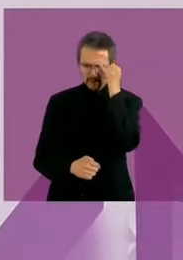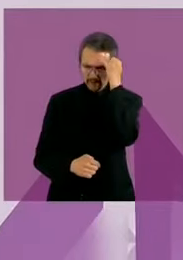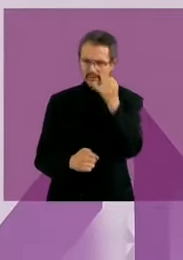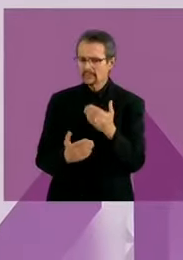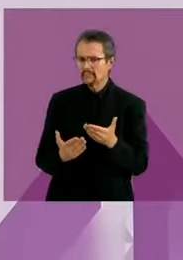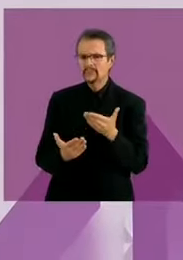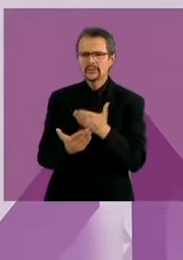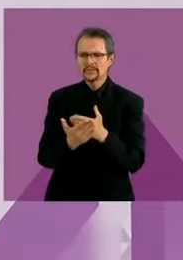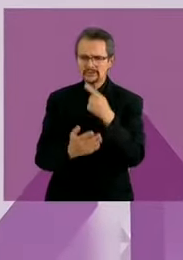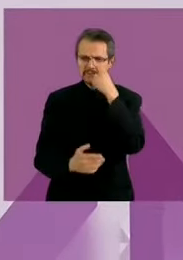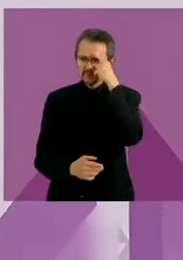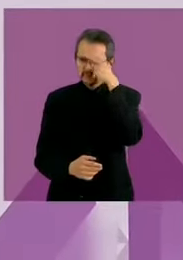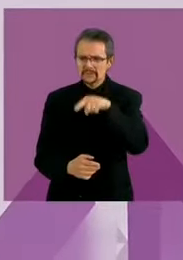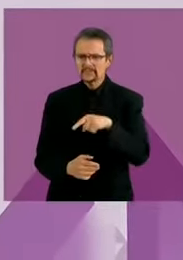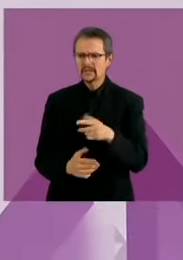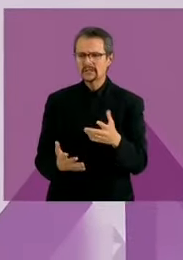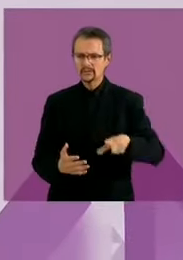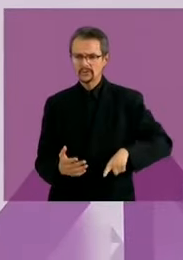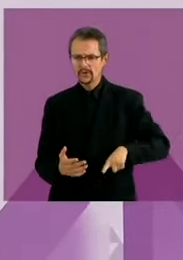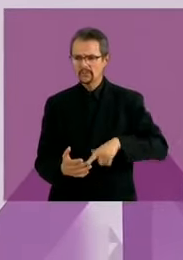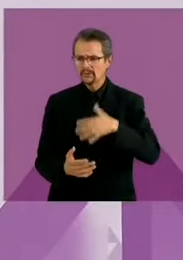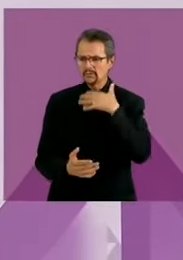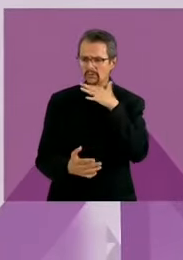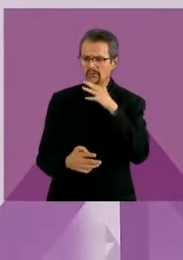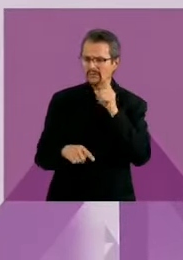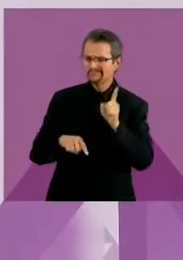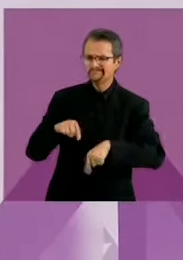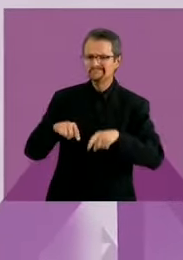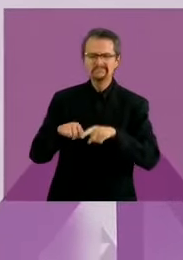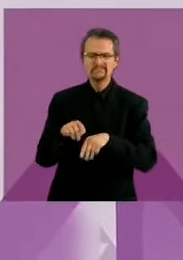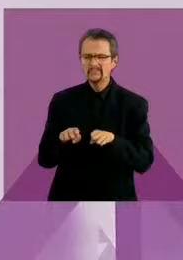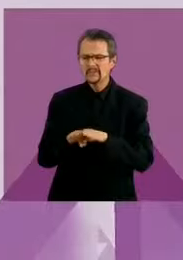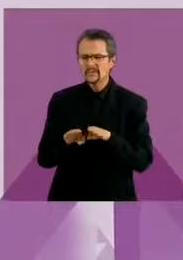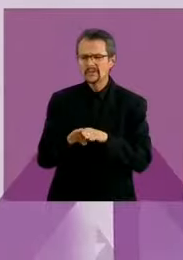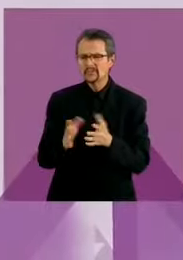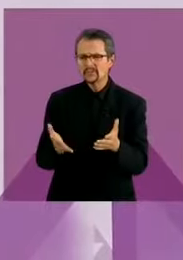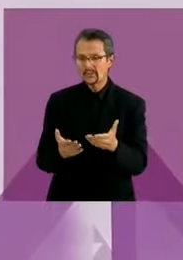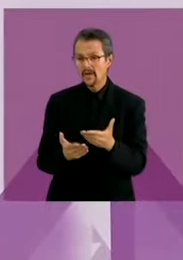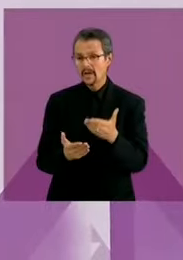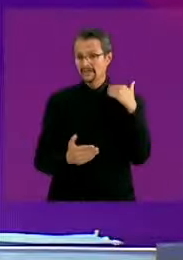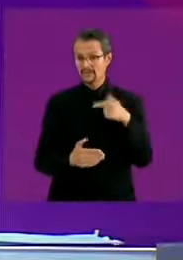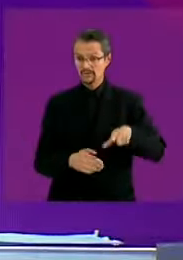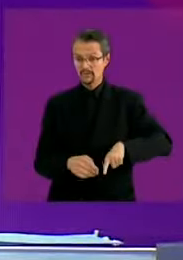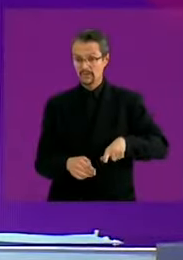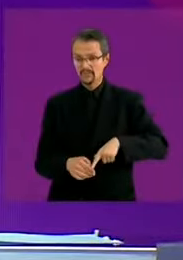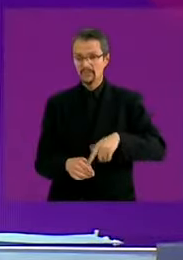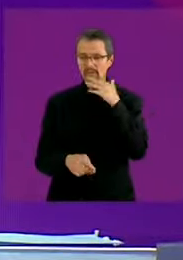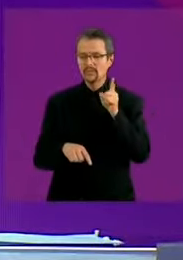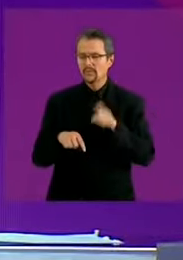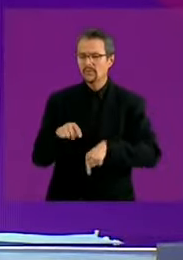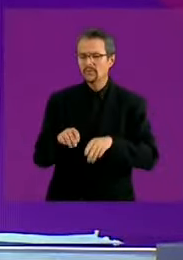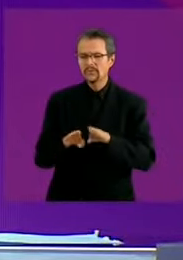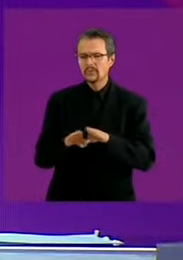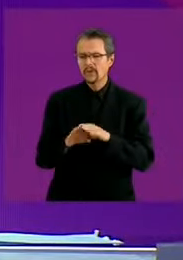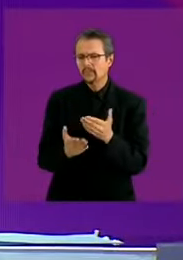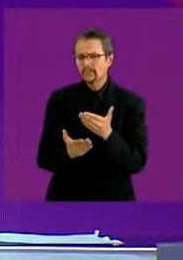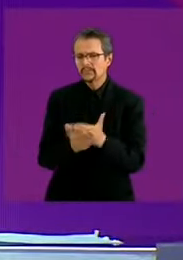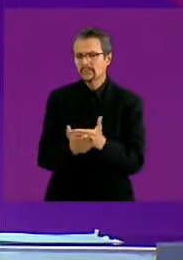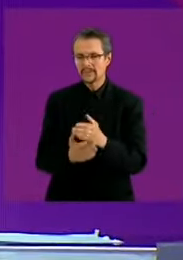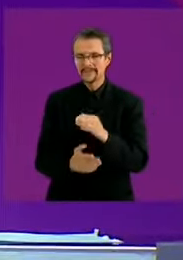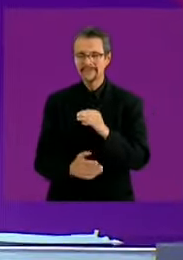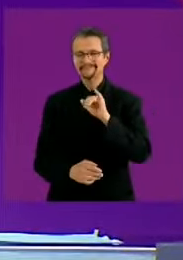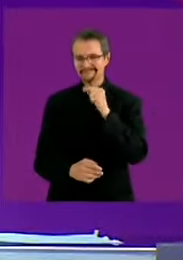actos de corrupción en su gobierno o que resulten del gobierno anterior? Candidata. Sí, a ver, lo que yo estoy